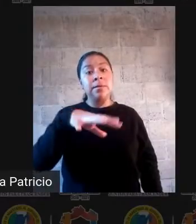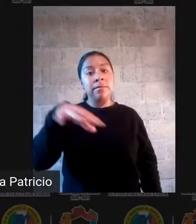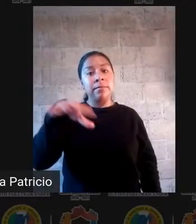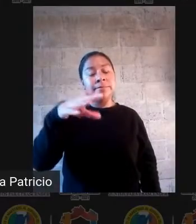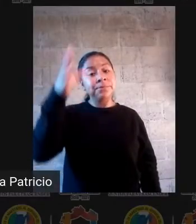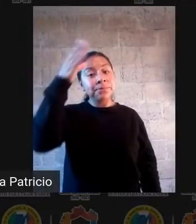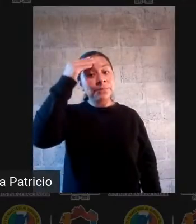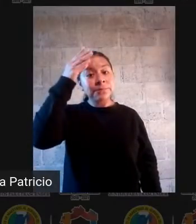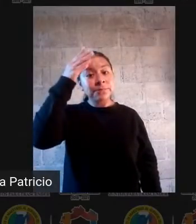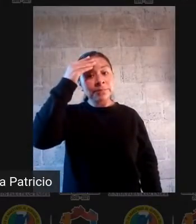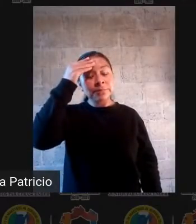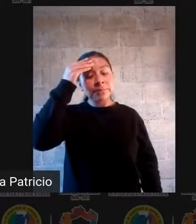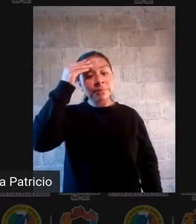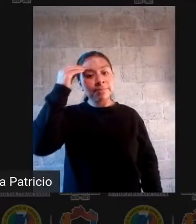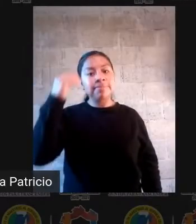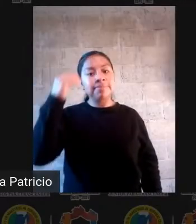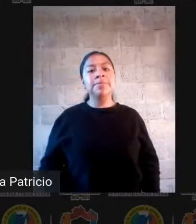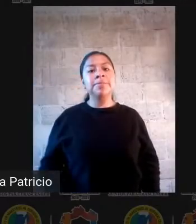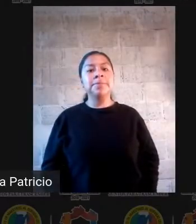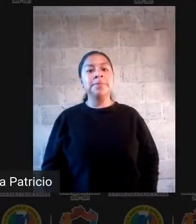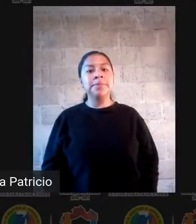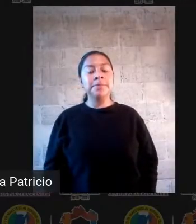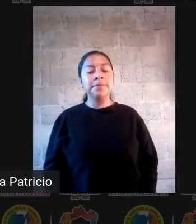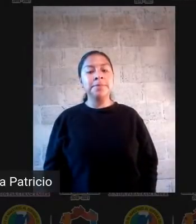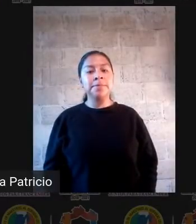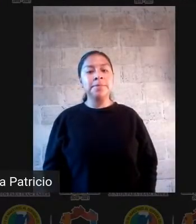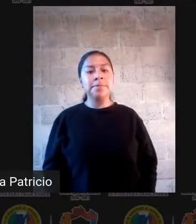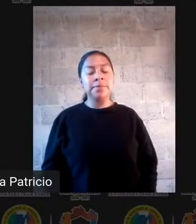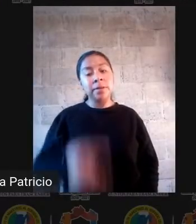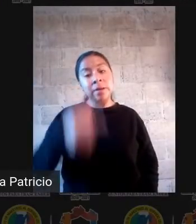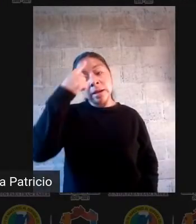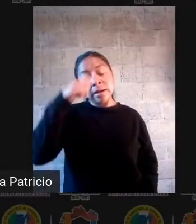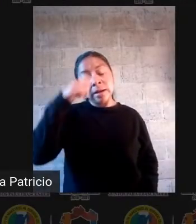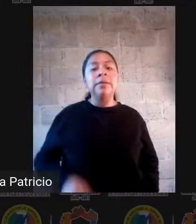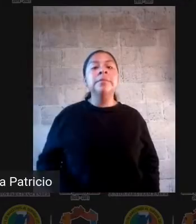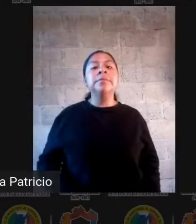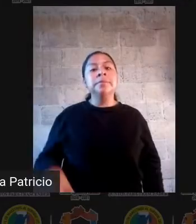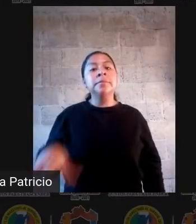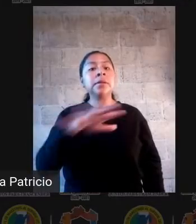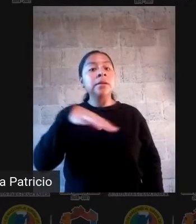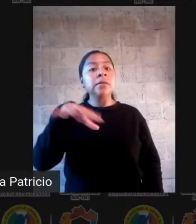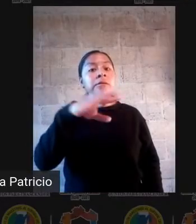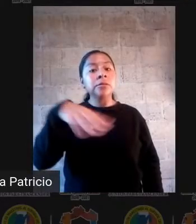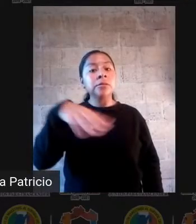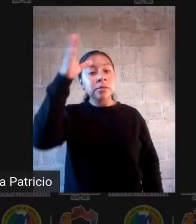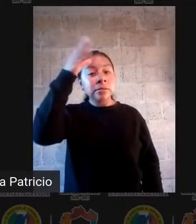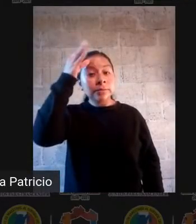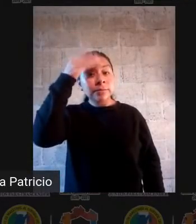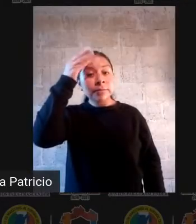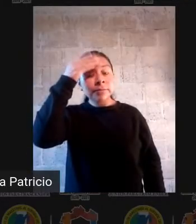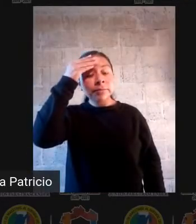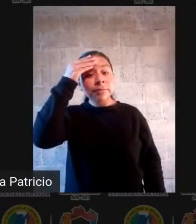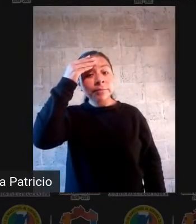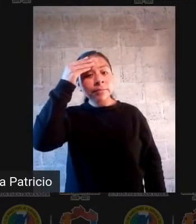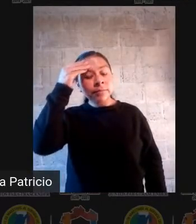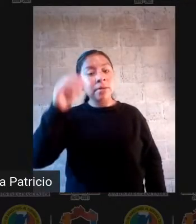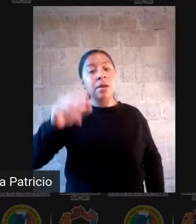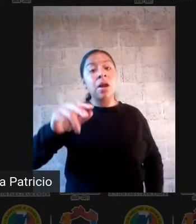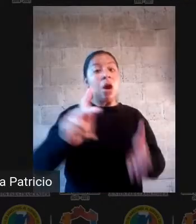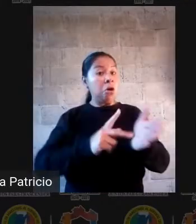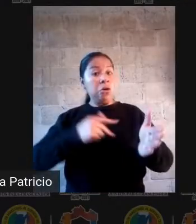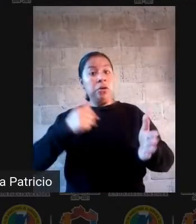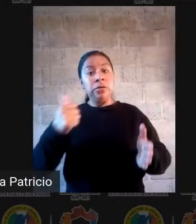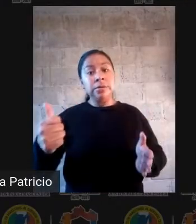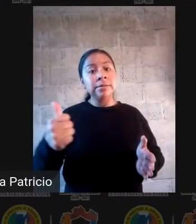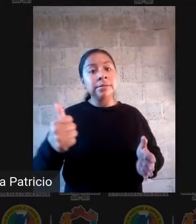Ok. Bueno, para explorar los saberes previos también voy a recurrir al Menti, si me lo permiten. El Menti me está sirviendo ahorita para